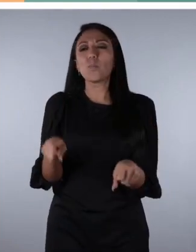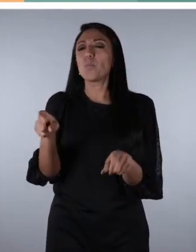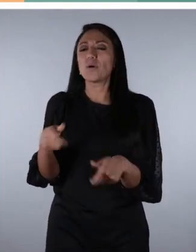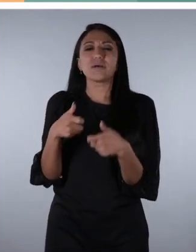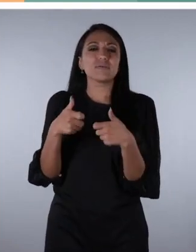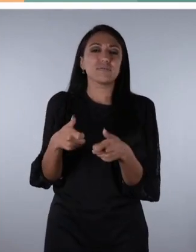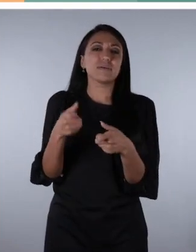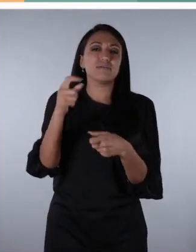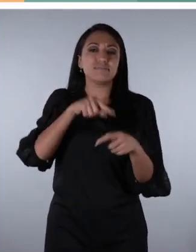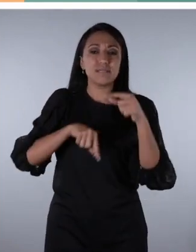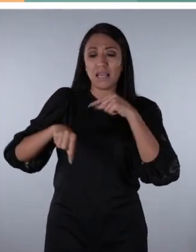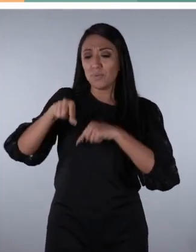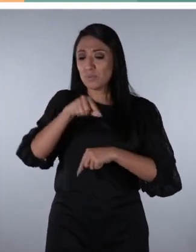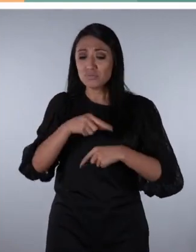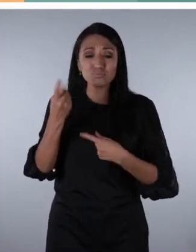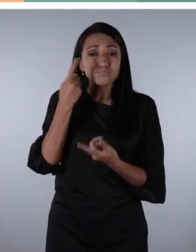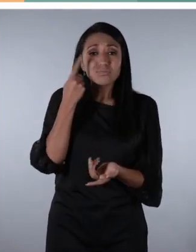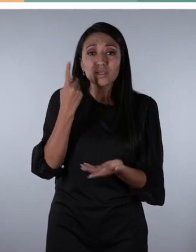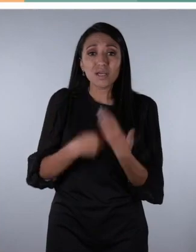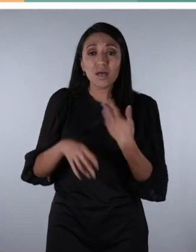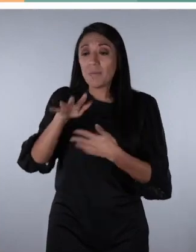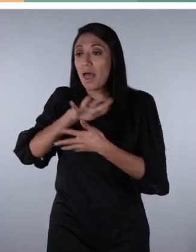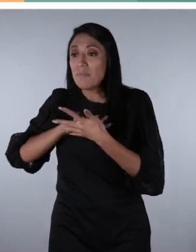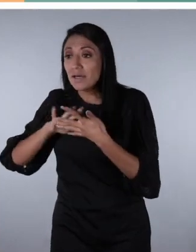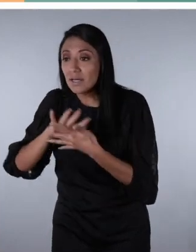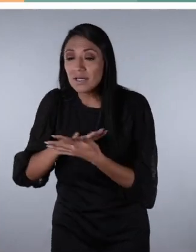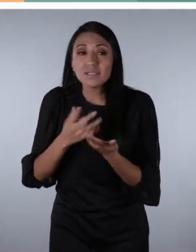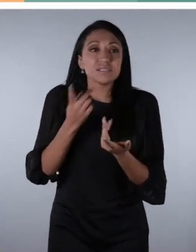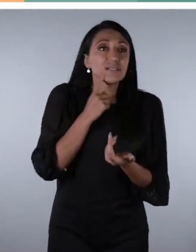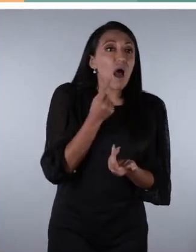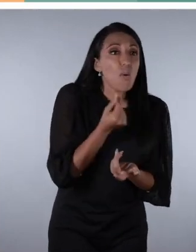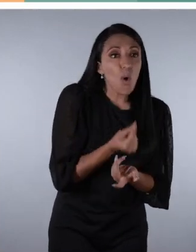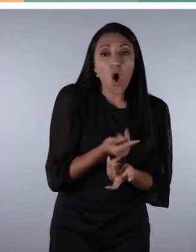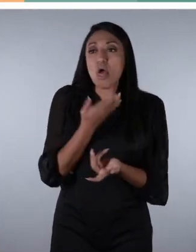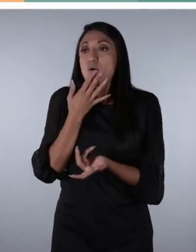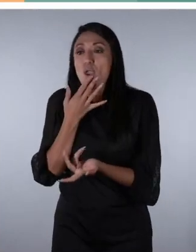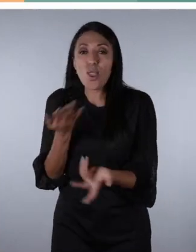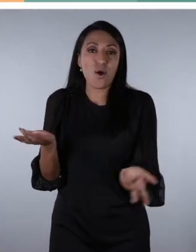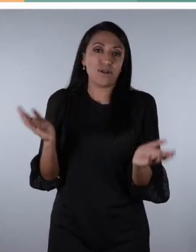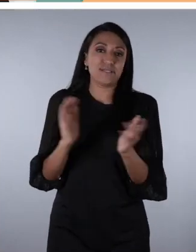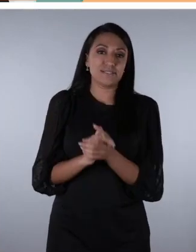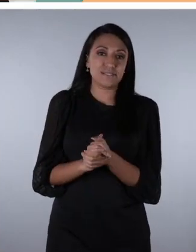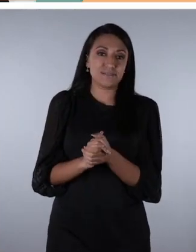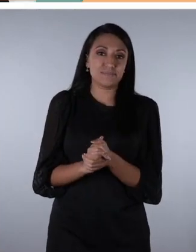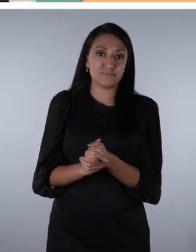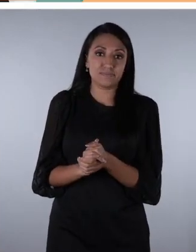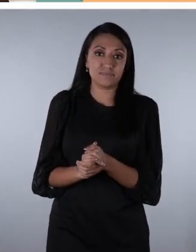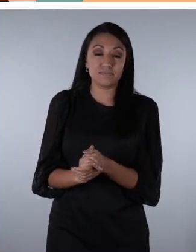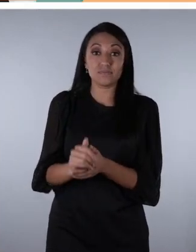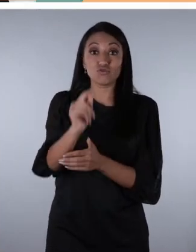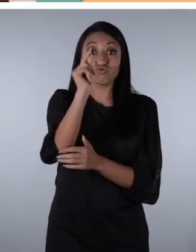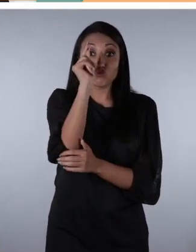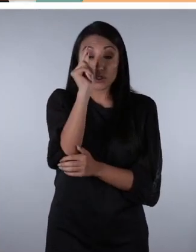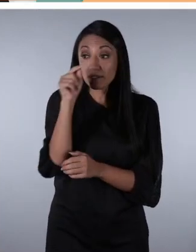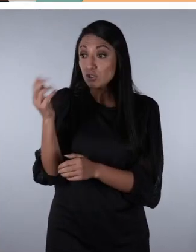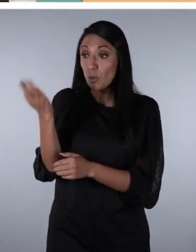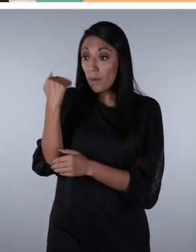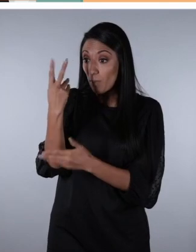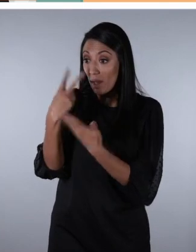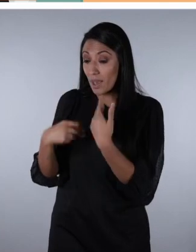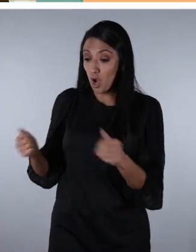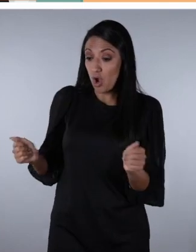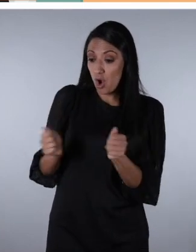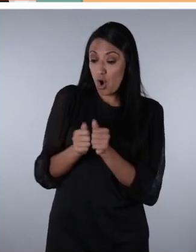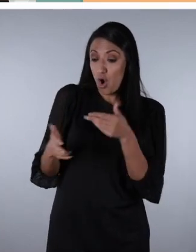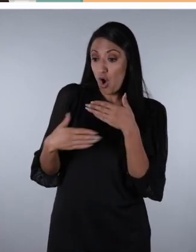en un gran laboratorio para explorar combinaciones, sabores y colores. Un momento en la cocina